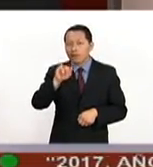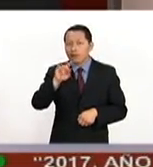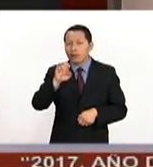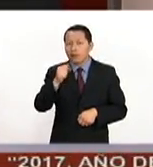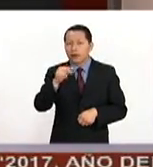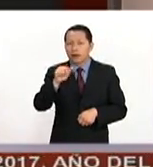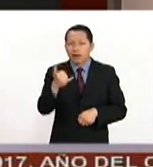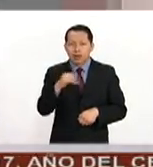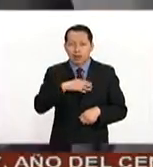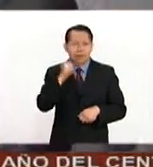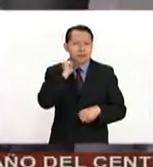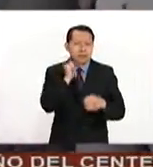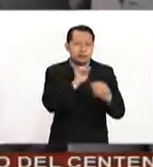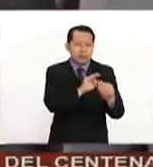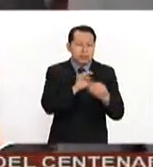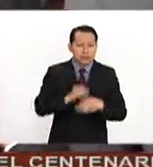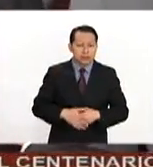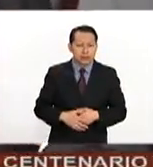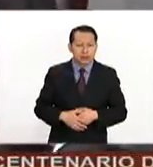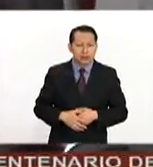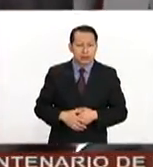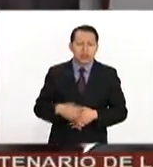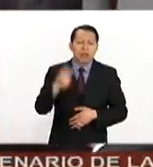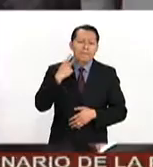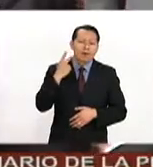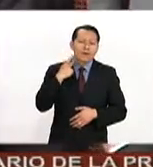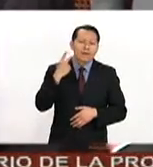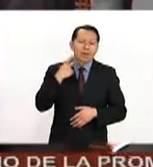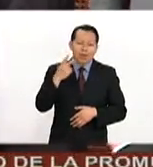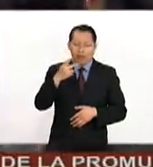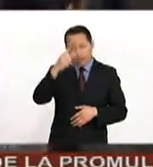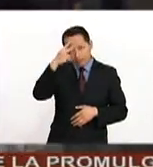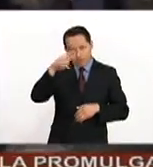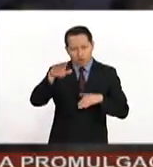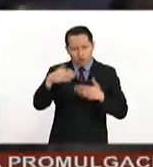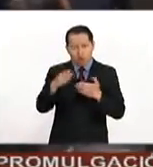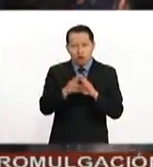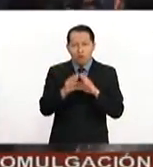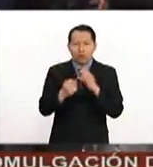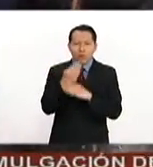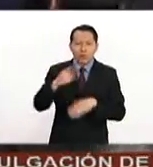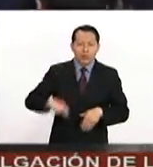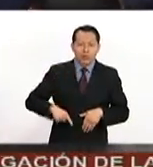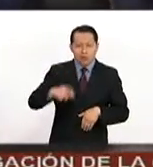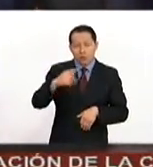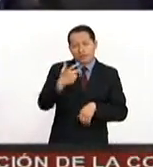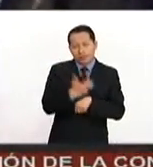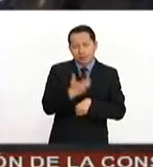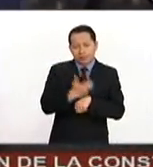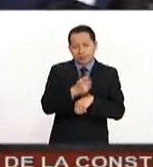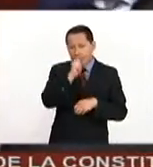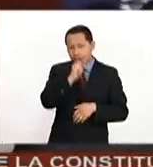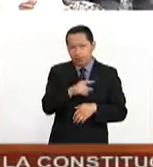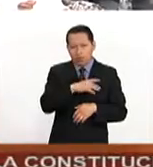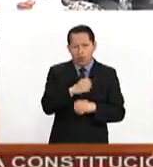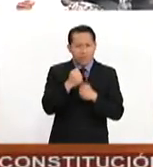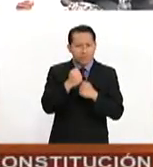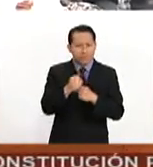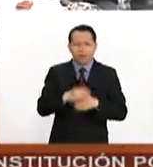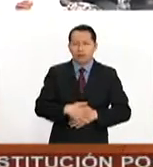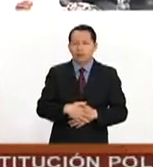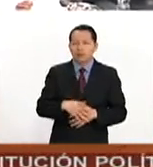ante el Senado. La política exterior de México frente al nuevo gobierno de Estados Unidos ha sido firme.